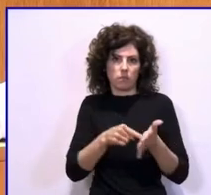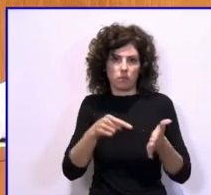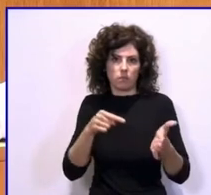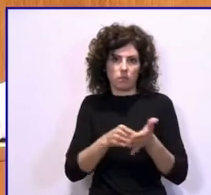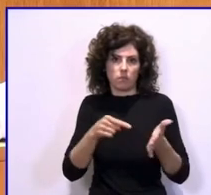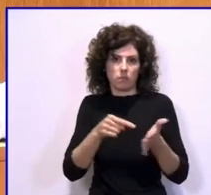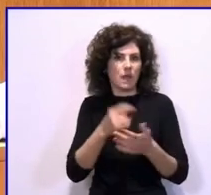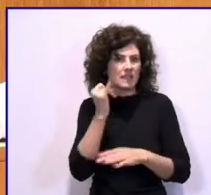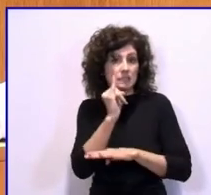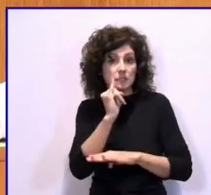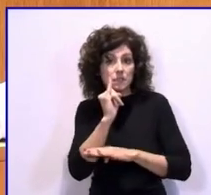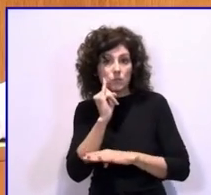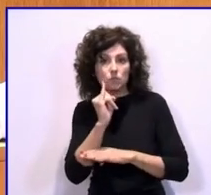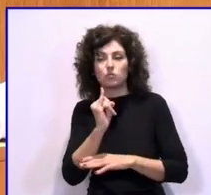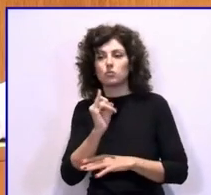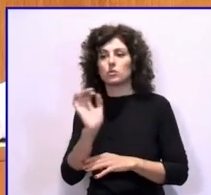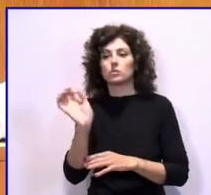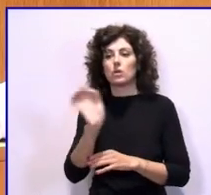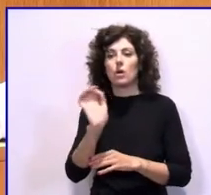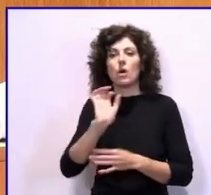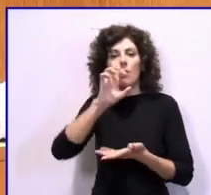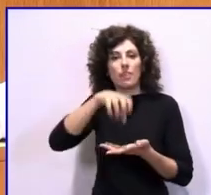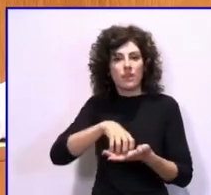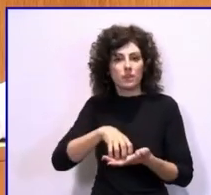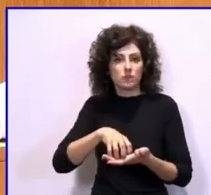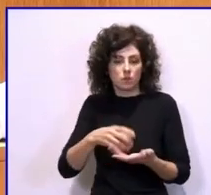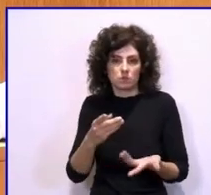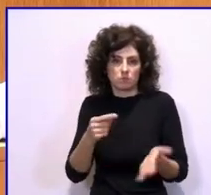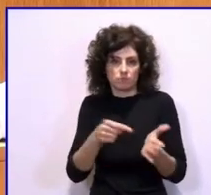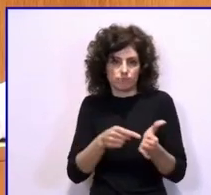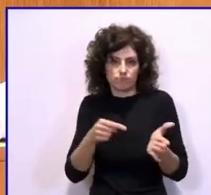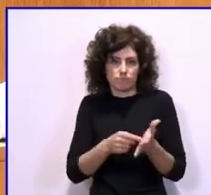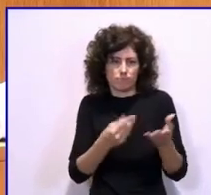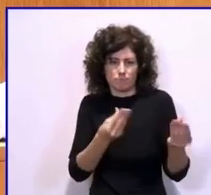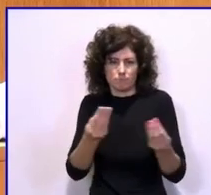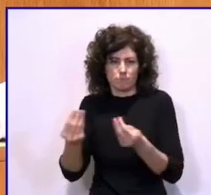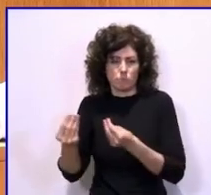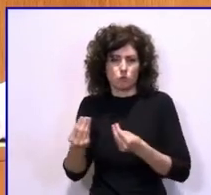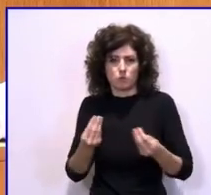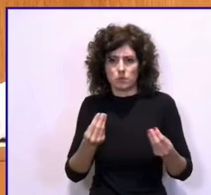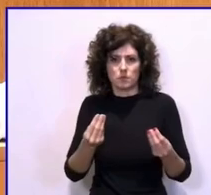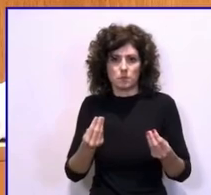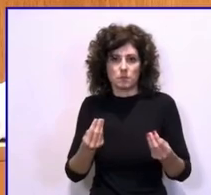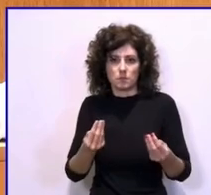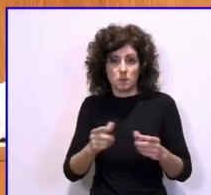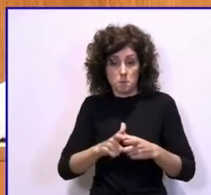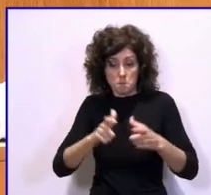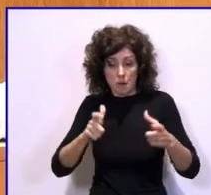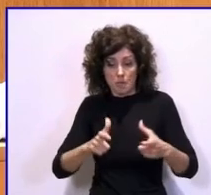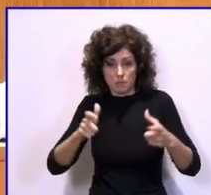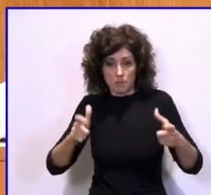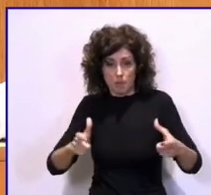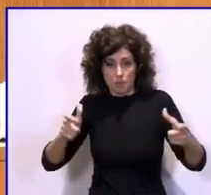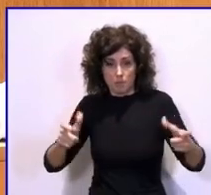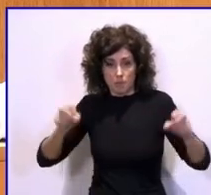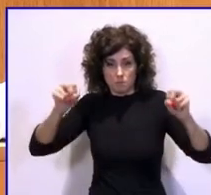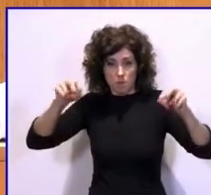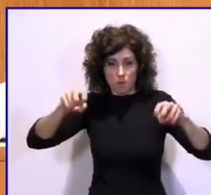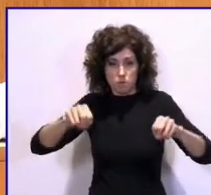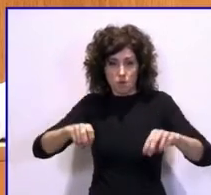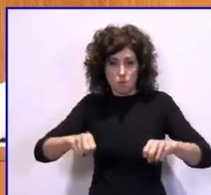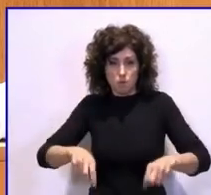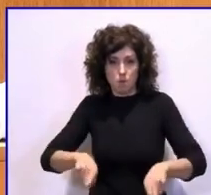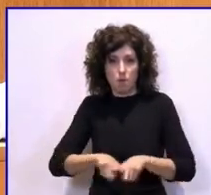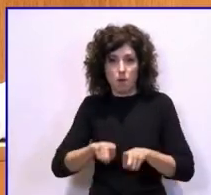institutos, en nuestros centros son muchísimas y, por supuesto, cada vez van a más. Falda de